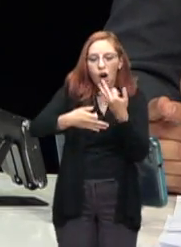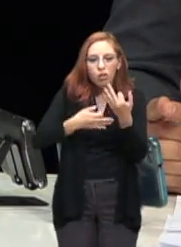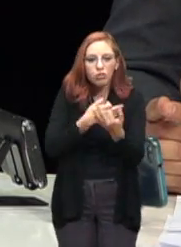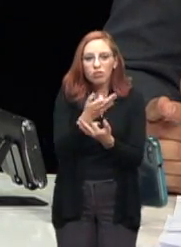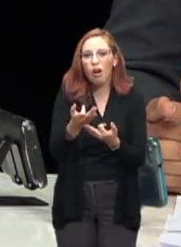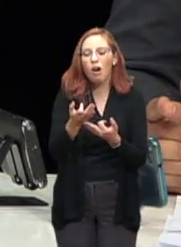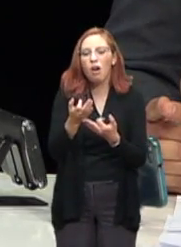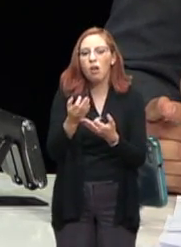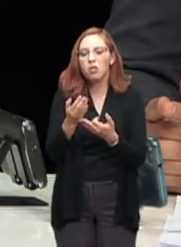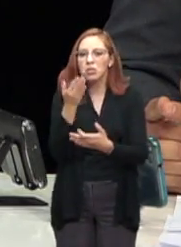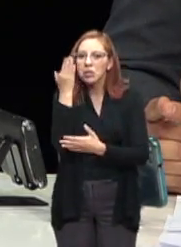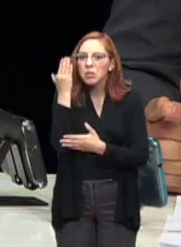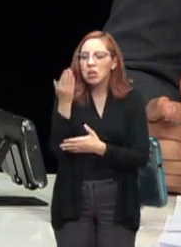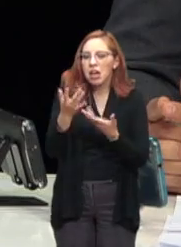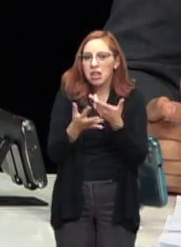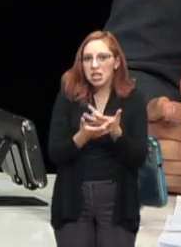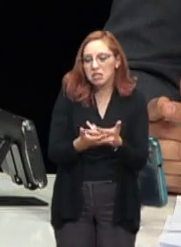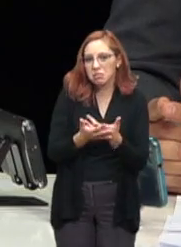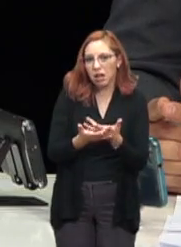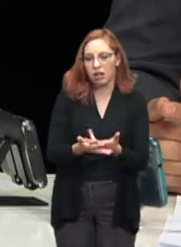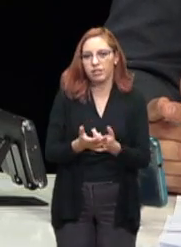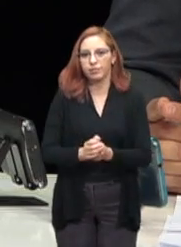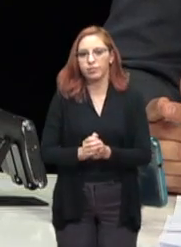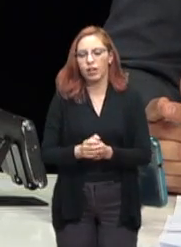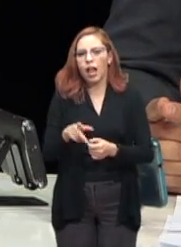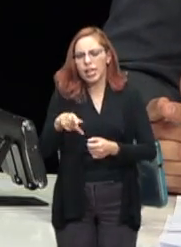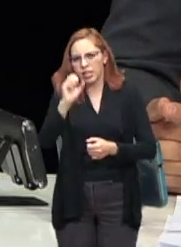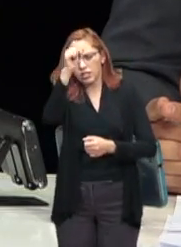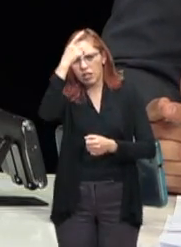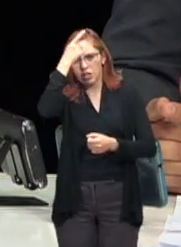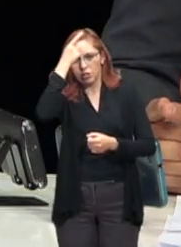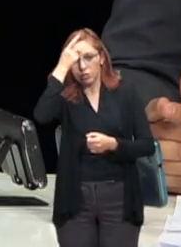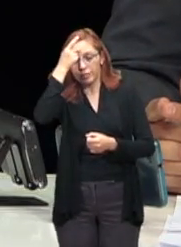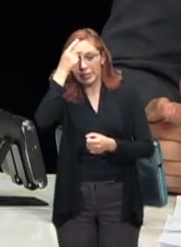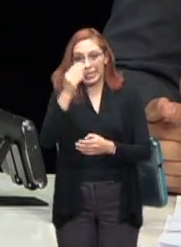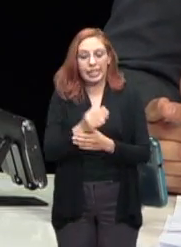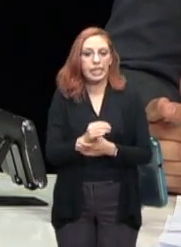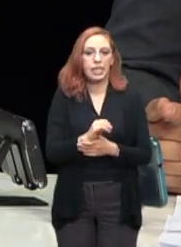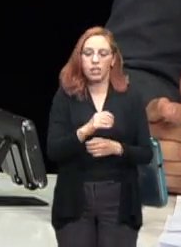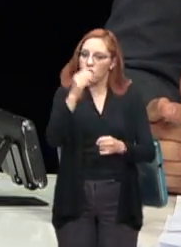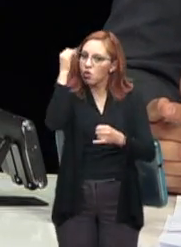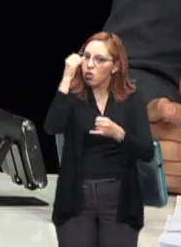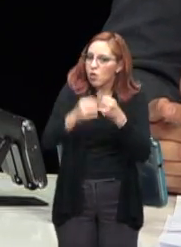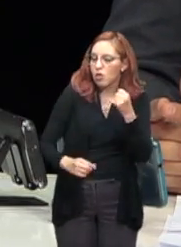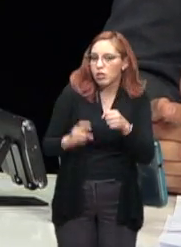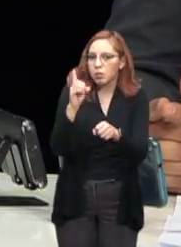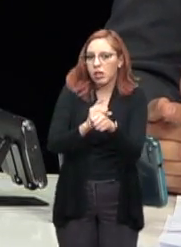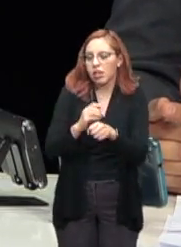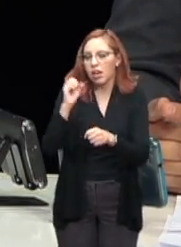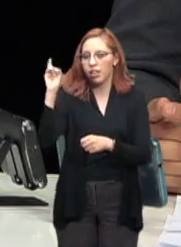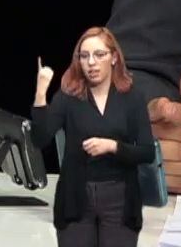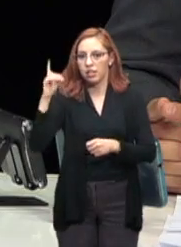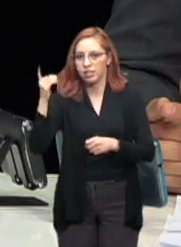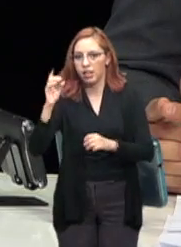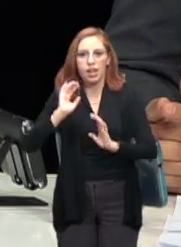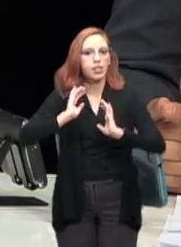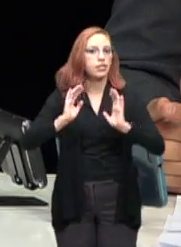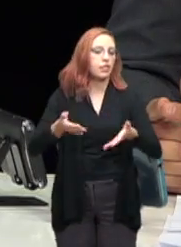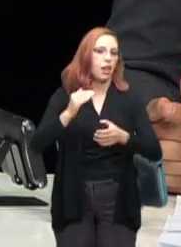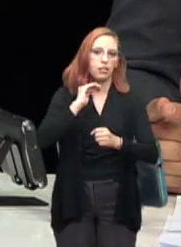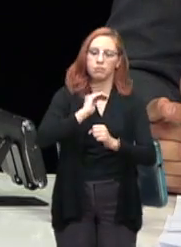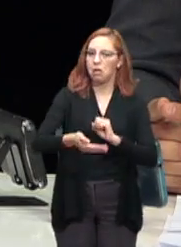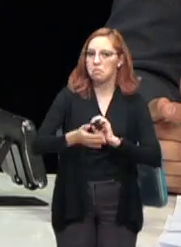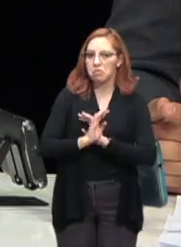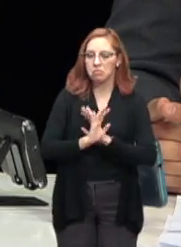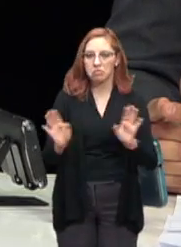cuando aquí hacen en San Luis Potosí alguna obra y que te dicen, tienes hasta el último día de diciembre y ya lo que se alcanzó, se alcanzó. Entonces, es